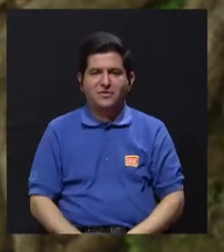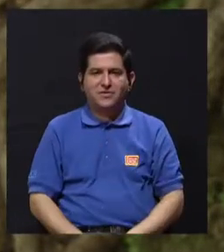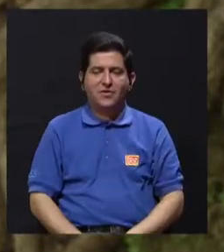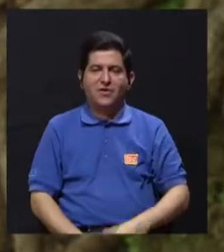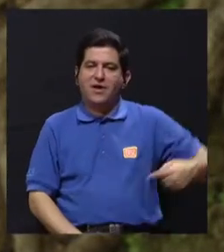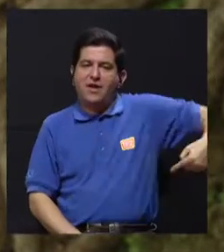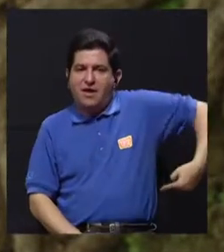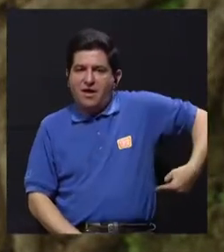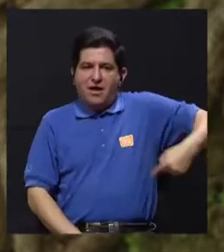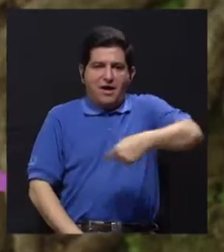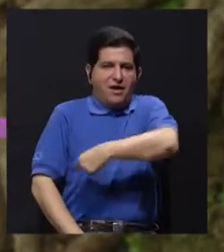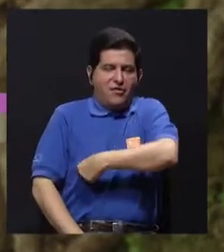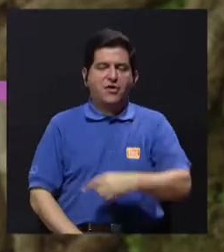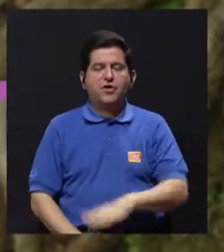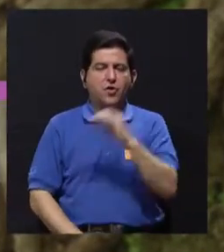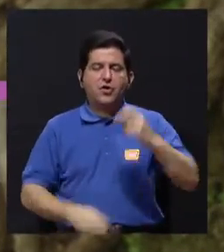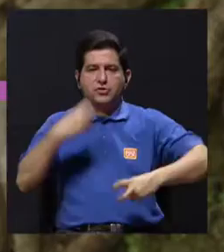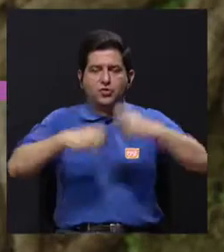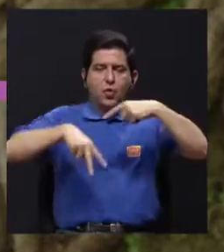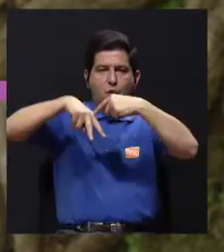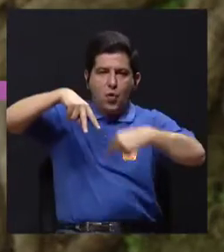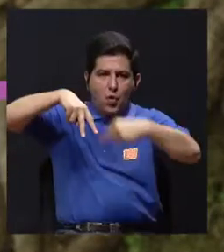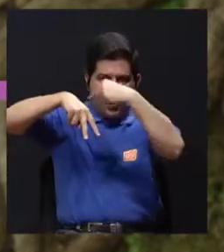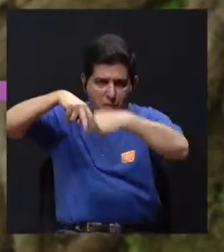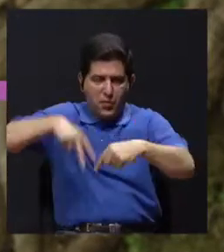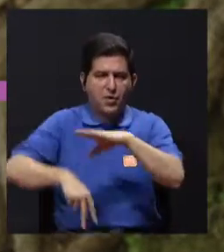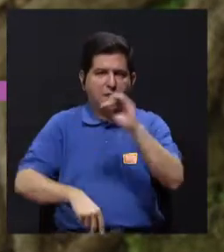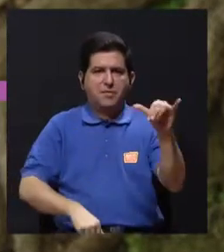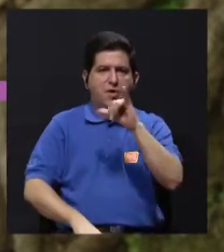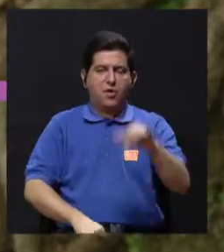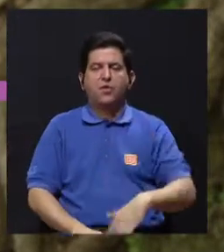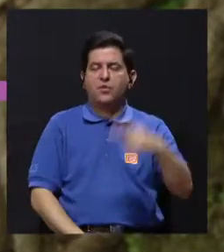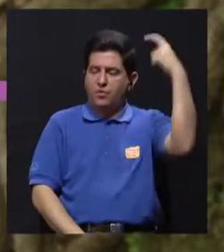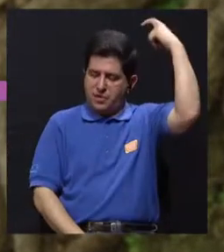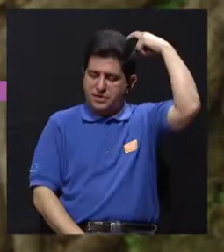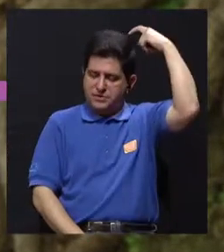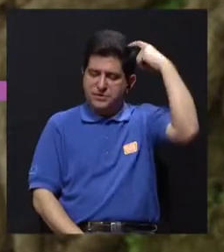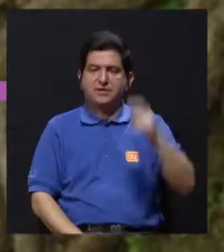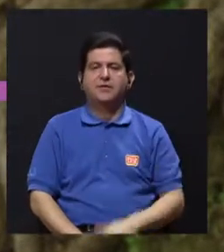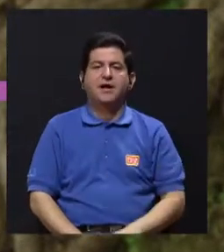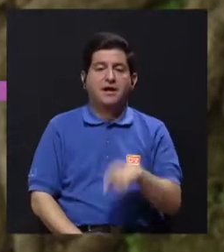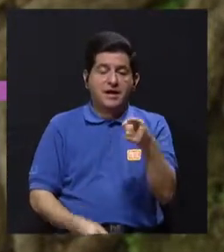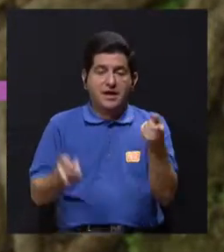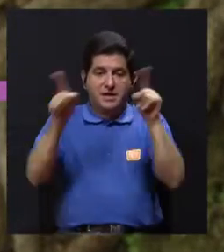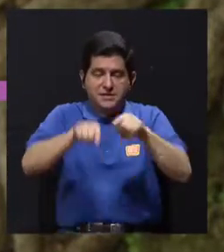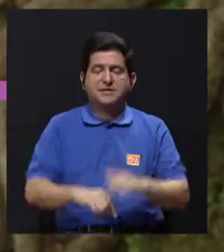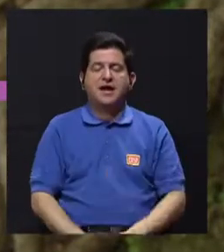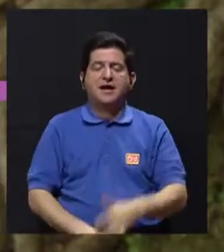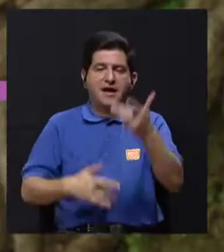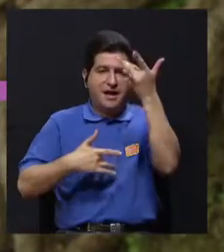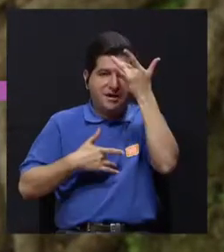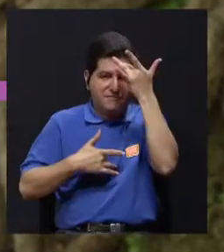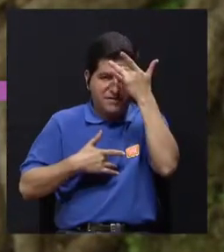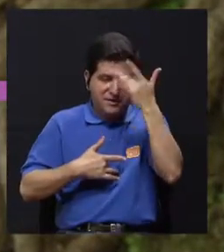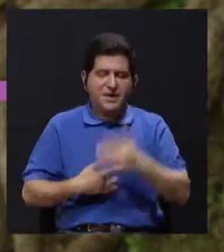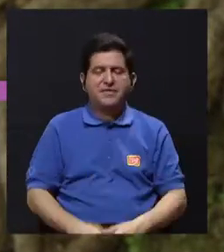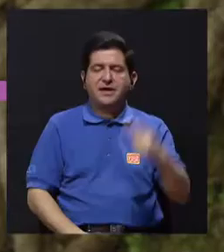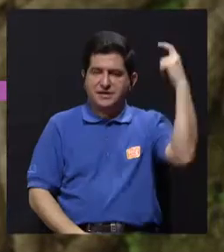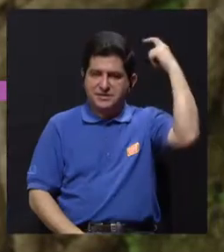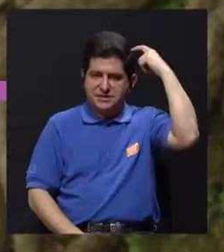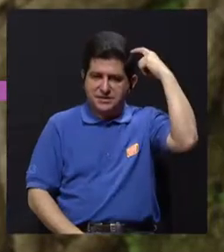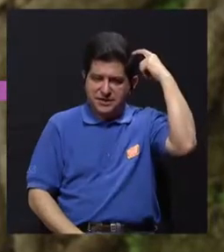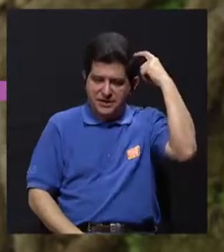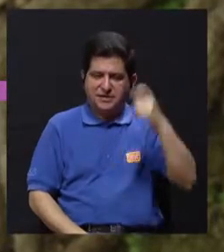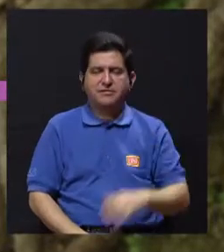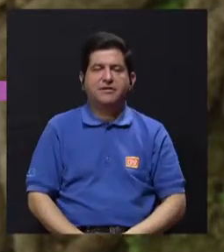enfermedades descontroladas. Que van a ser problemas en los riñones, problemas de circulación en las piernas, problemas de circulación en el mismo cerebro. En lo que se llama la enfermedad